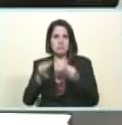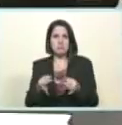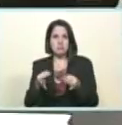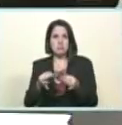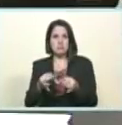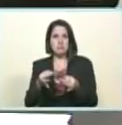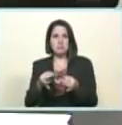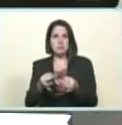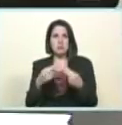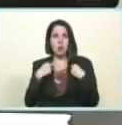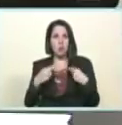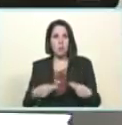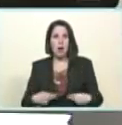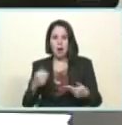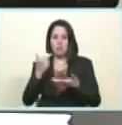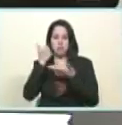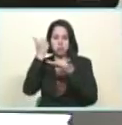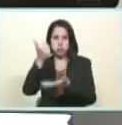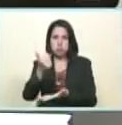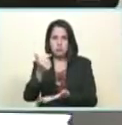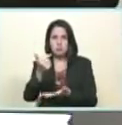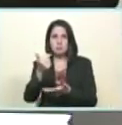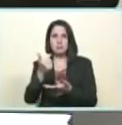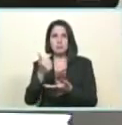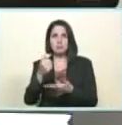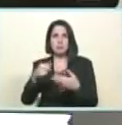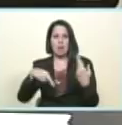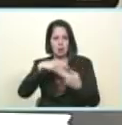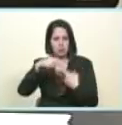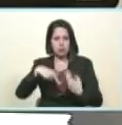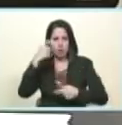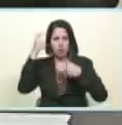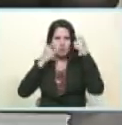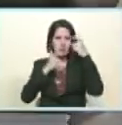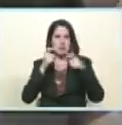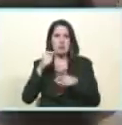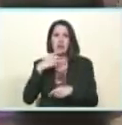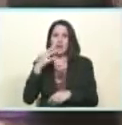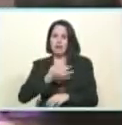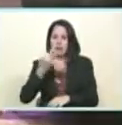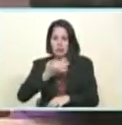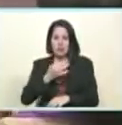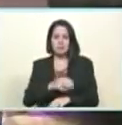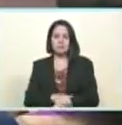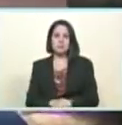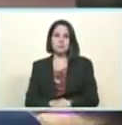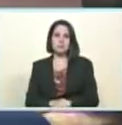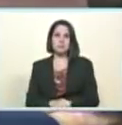pensiones humanas humanistas revolucionarias chavistas es la verdad verdadera